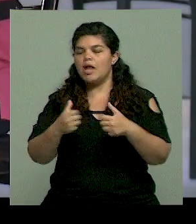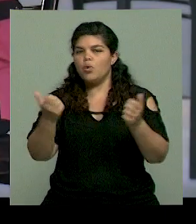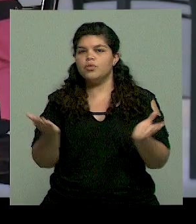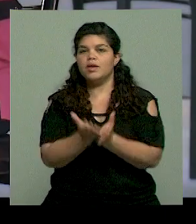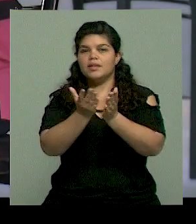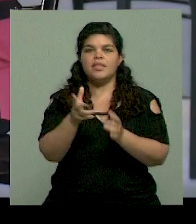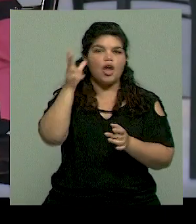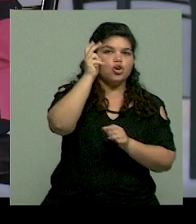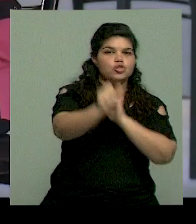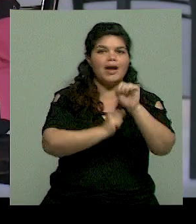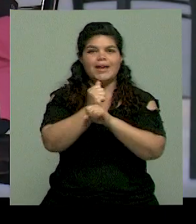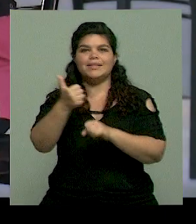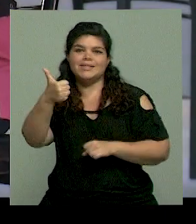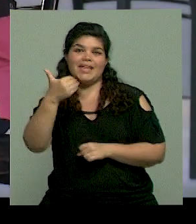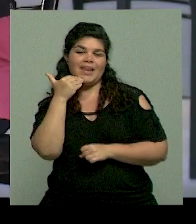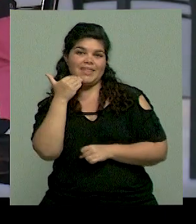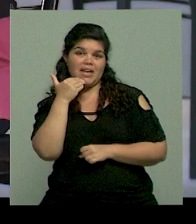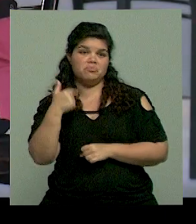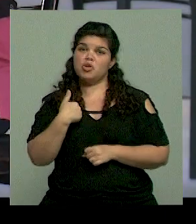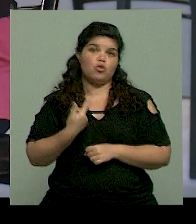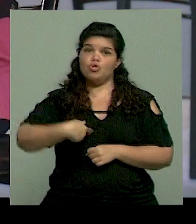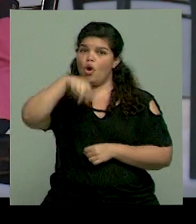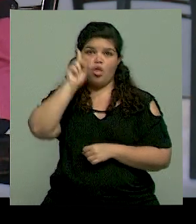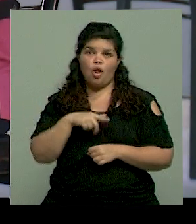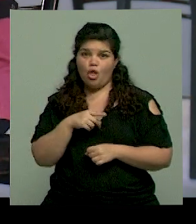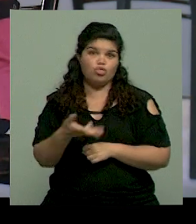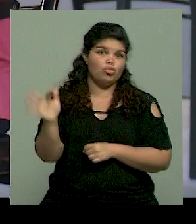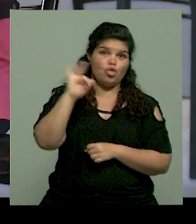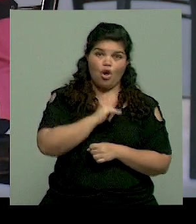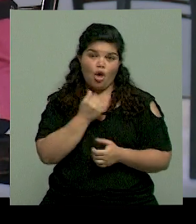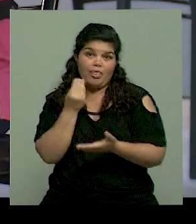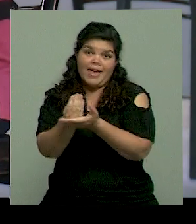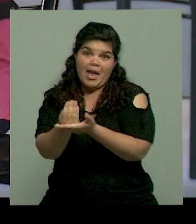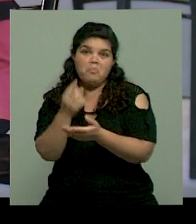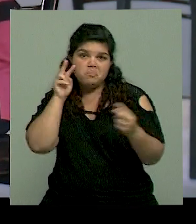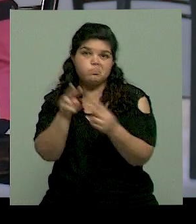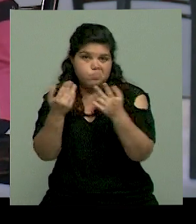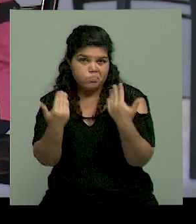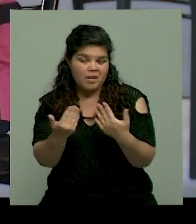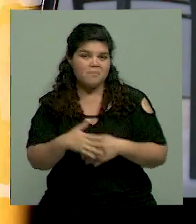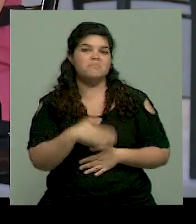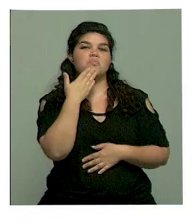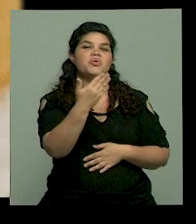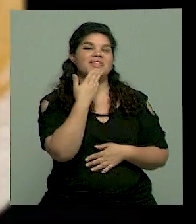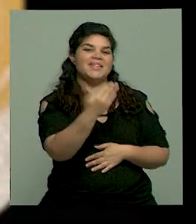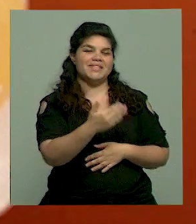18 y yo estoy todos los días, así que en algún momento me van a encontrar seguro. Buenísimo, muchas gracias Gabi. Gracias a vos.